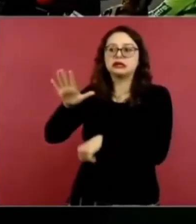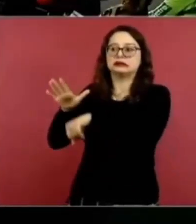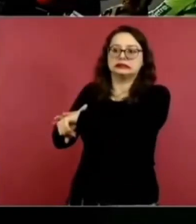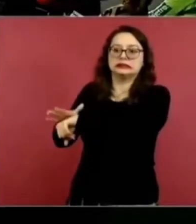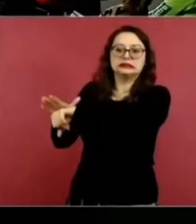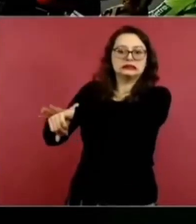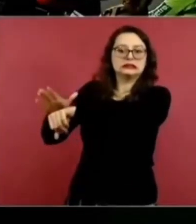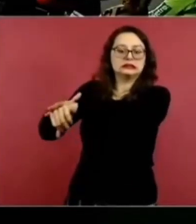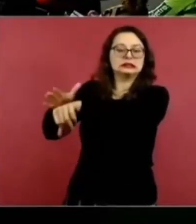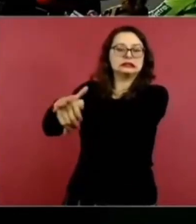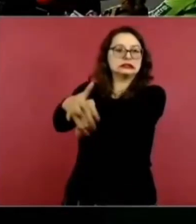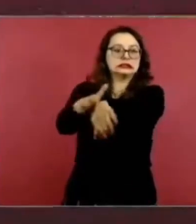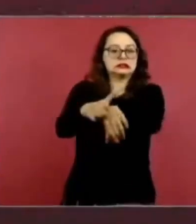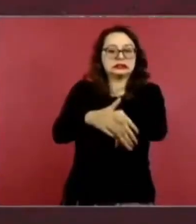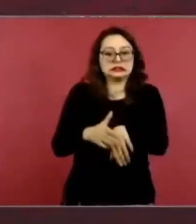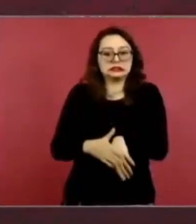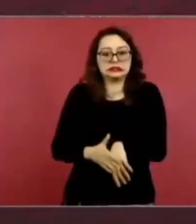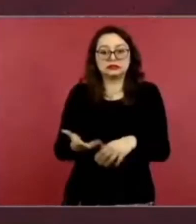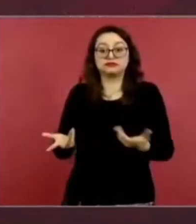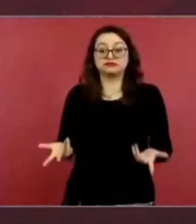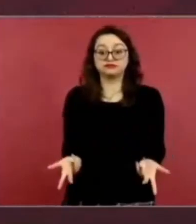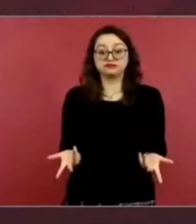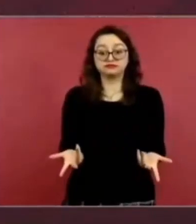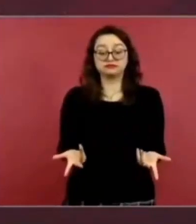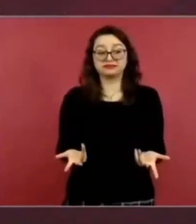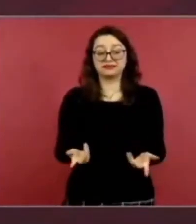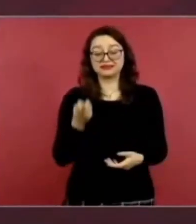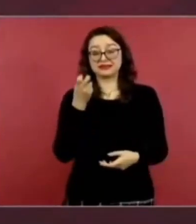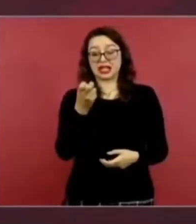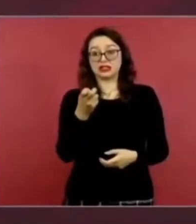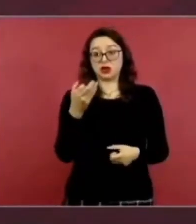cuestionamiento respetuoso.